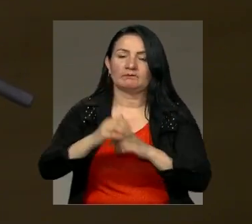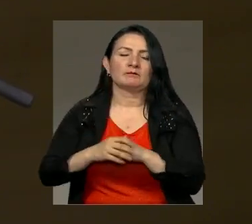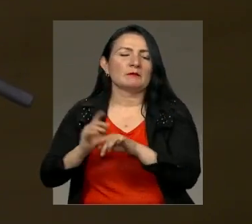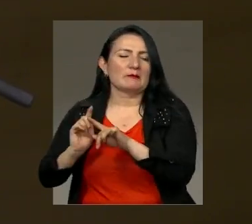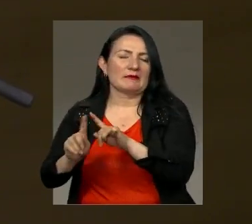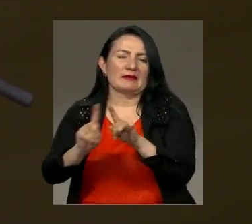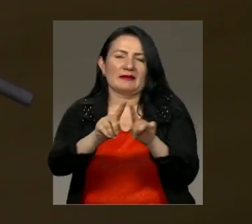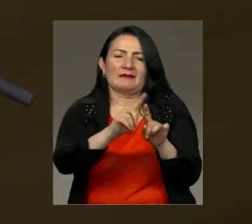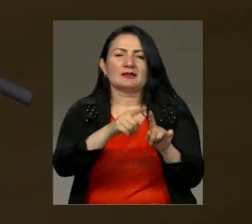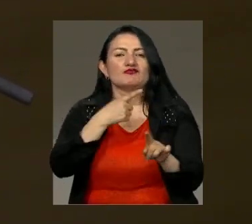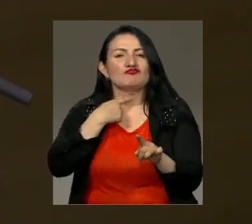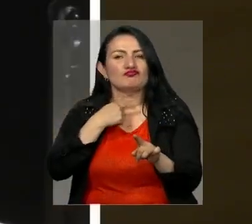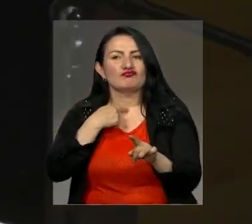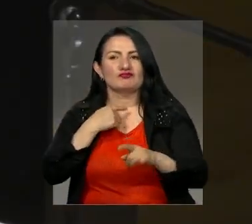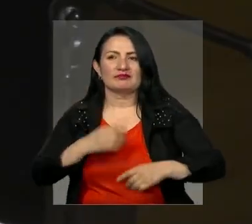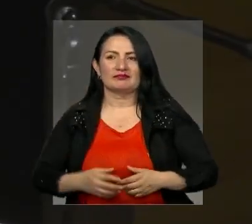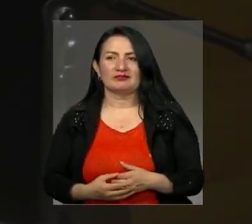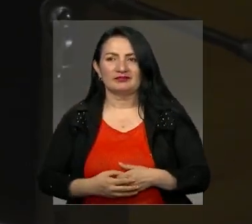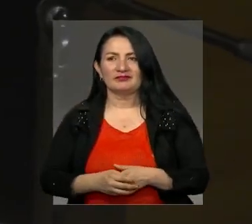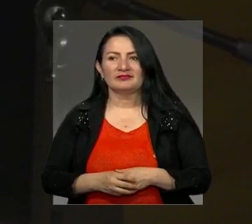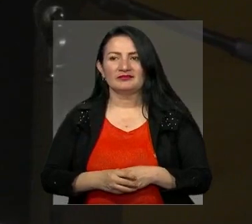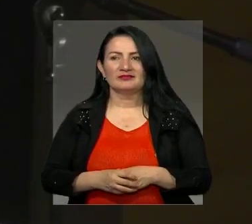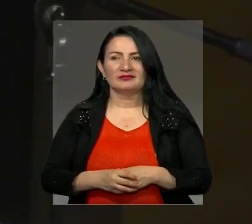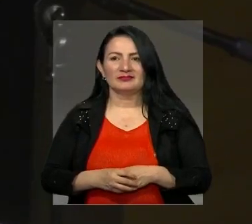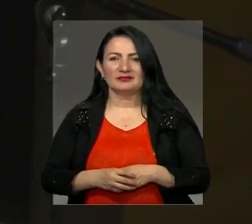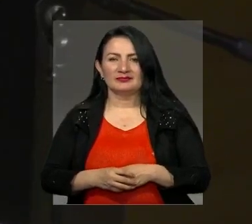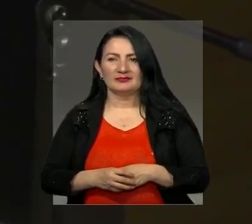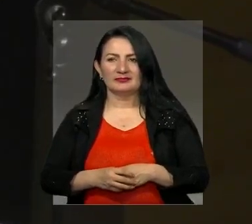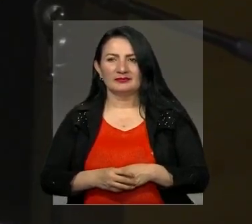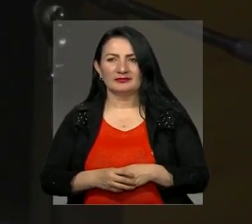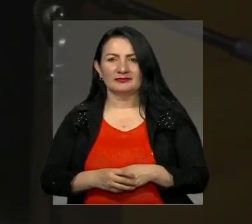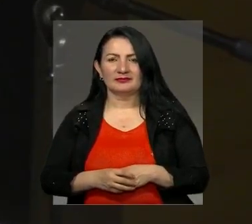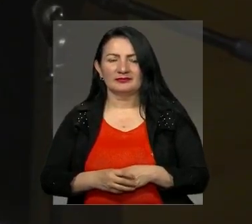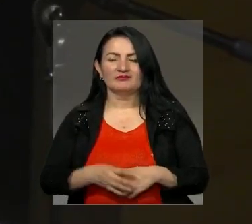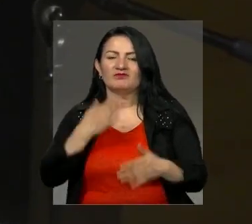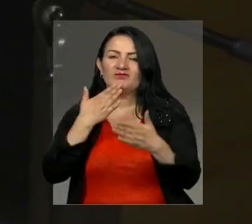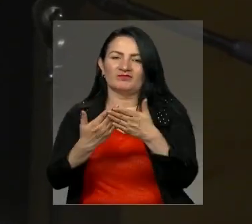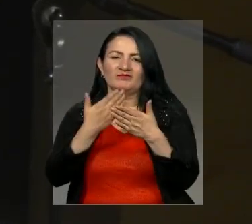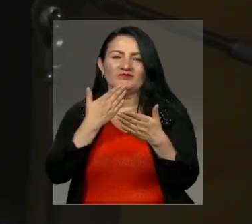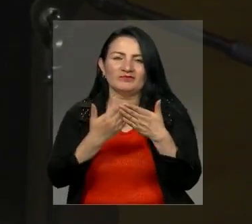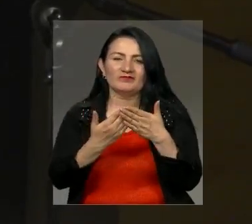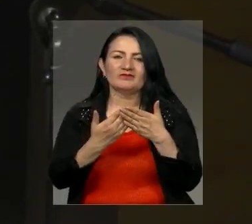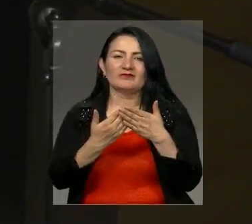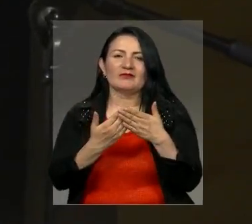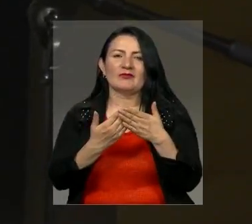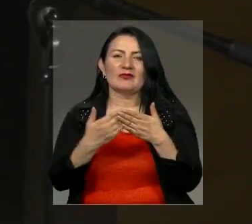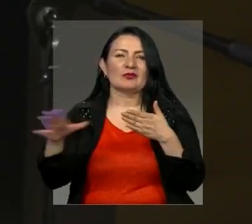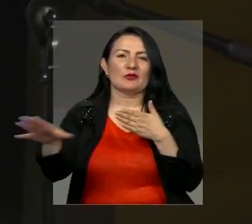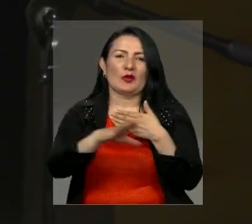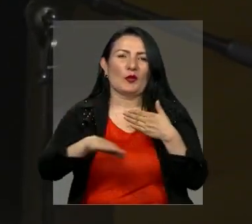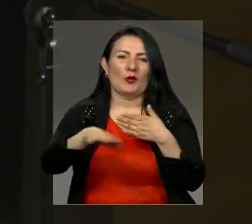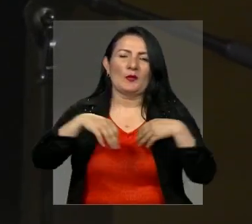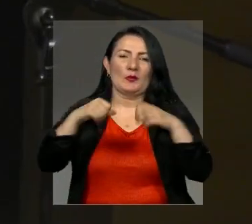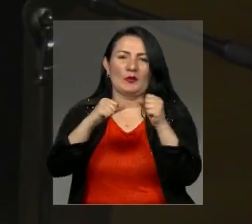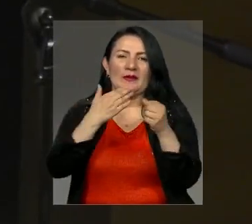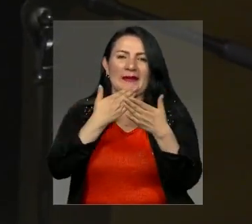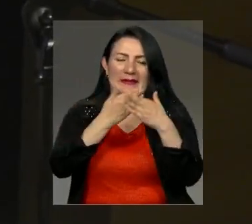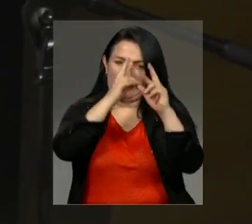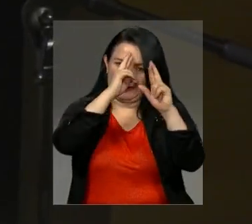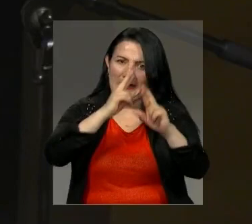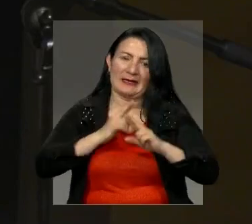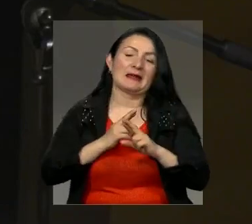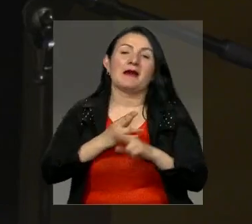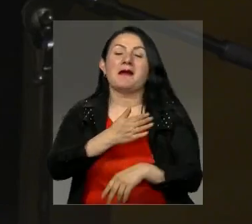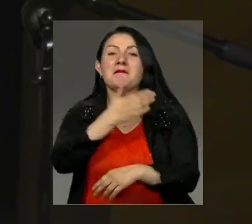diferentes gustos. Así que le dejo ese agradecimiento a la ciudad de Bogotá, que es